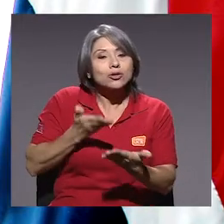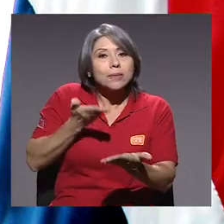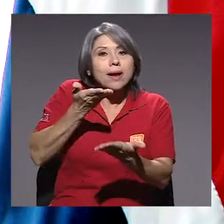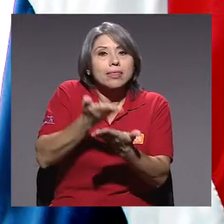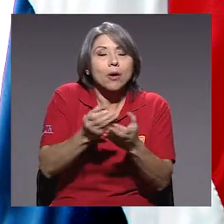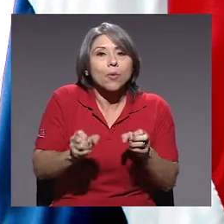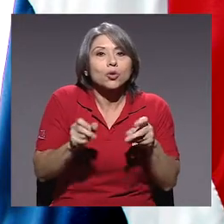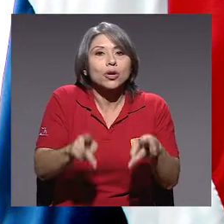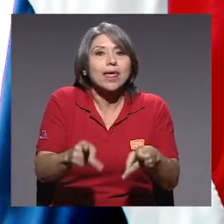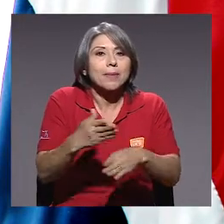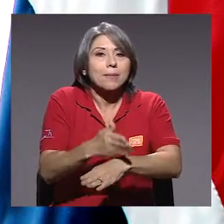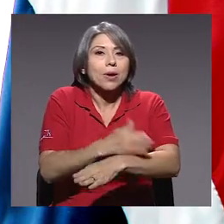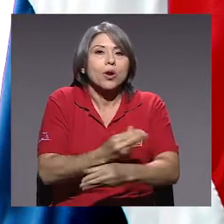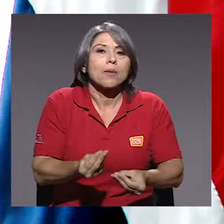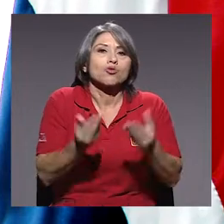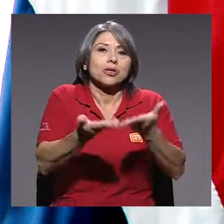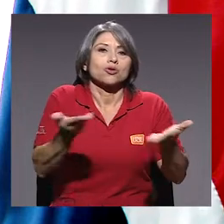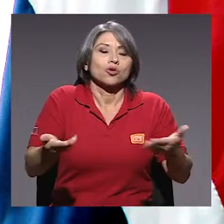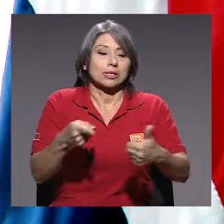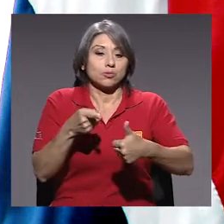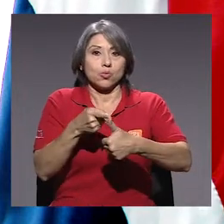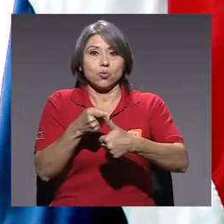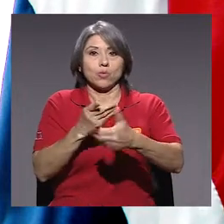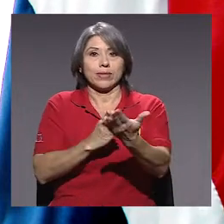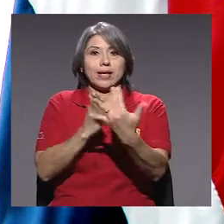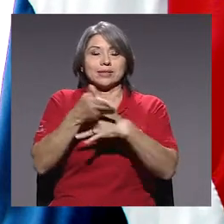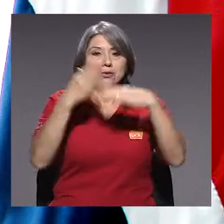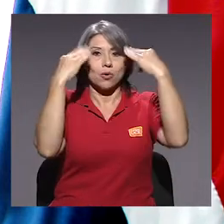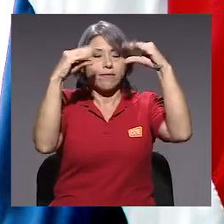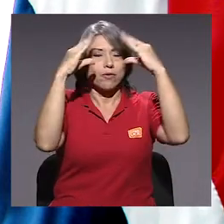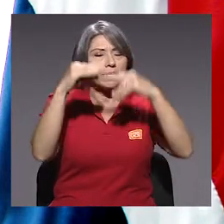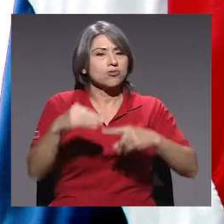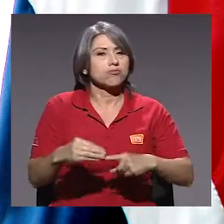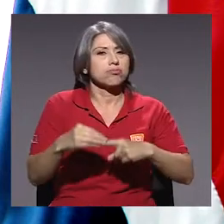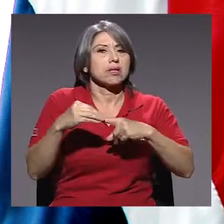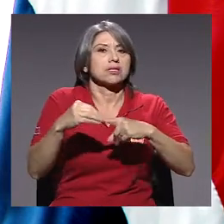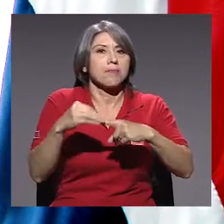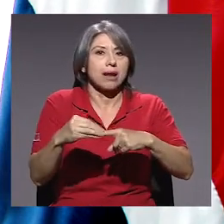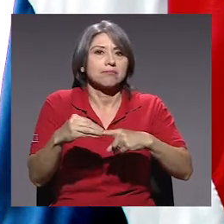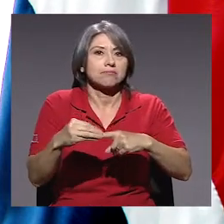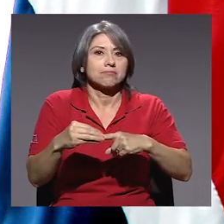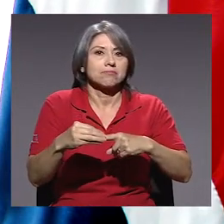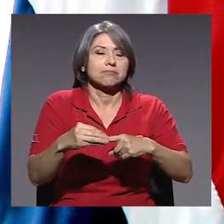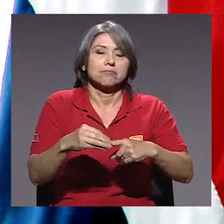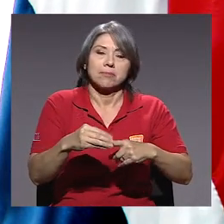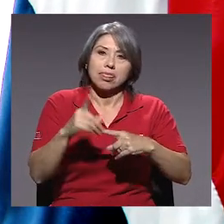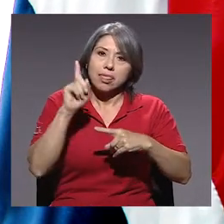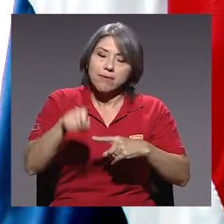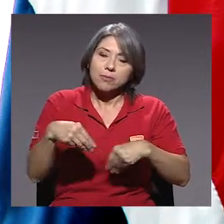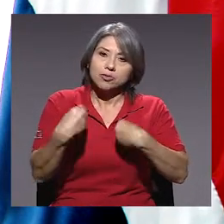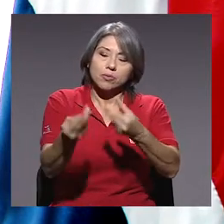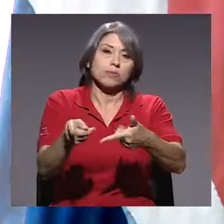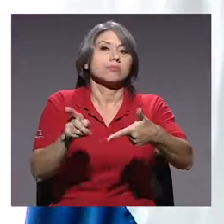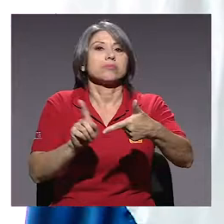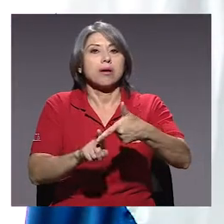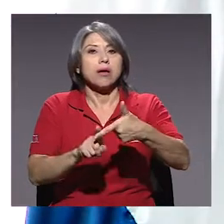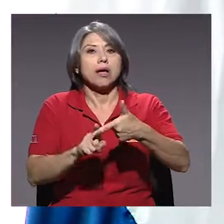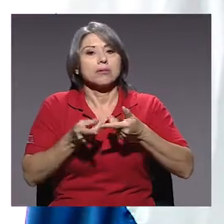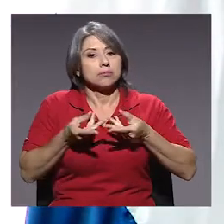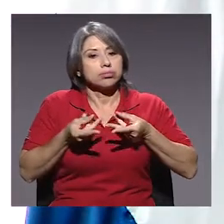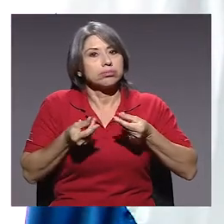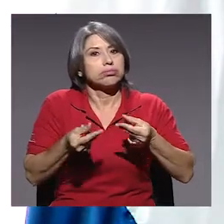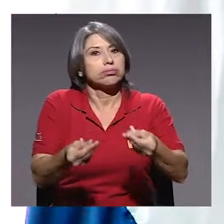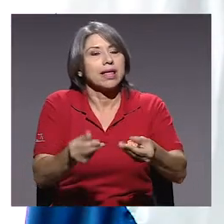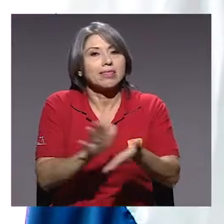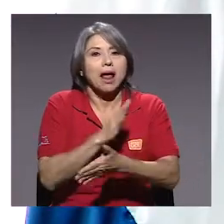una oportunidad para mejorar muchas cosas. Uno, acceso a la información, que es lo principal que como instituciones debemos proveer. Dos,